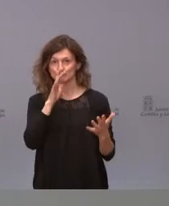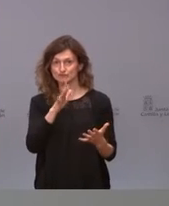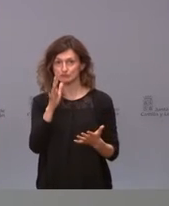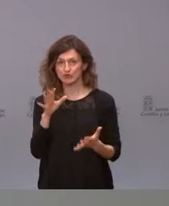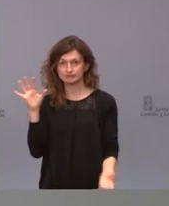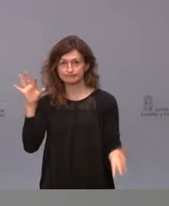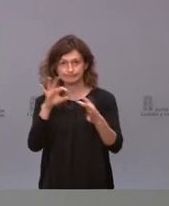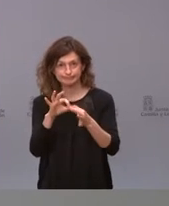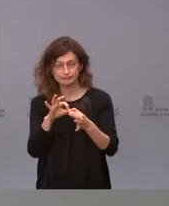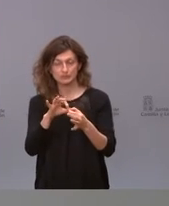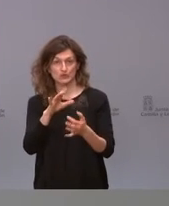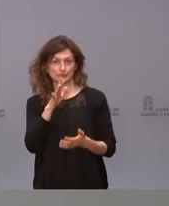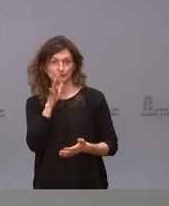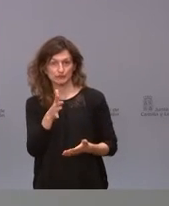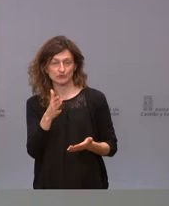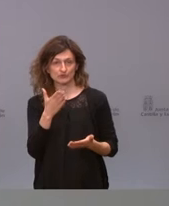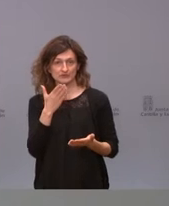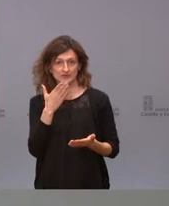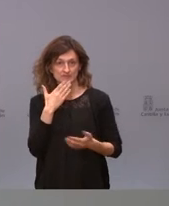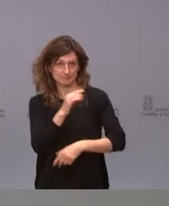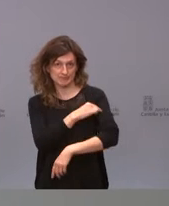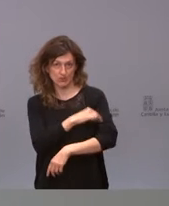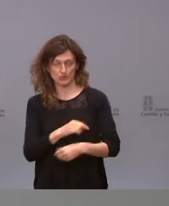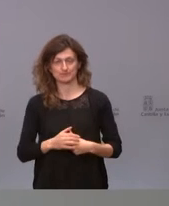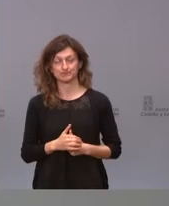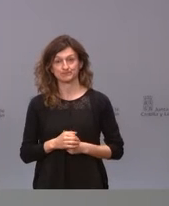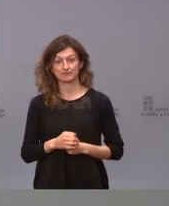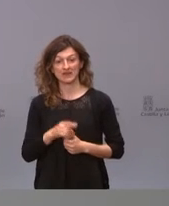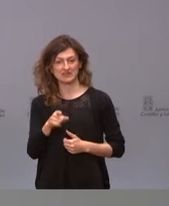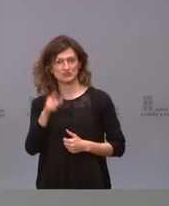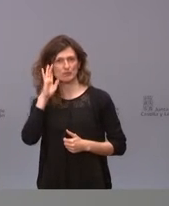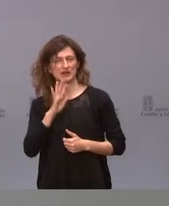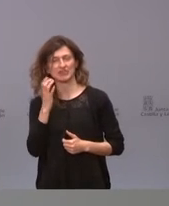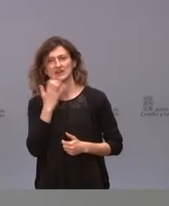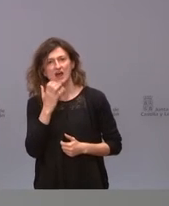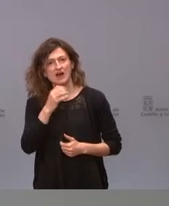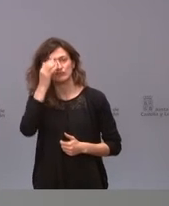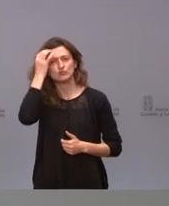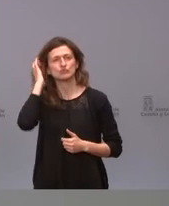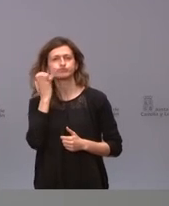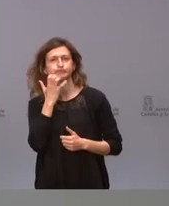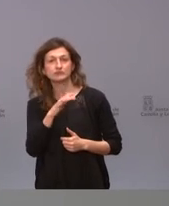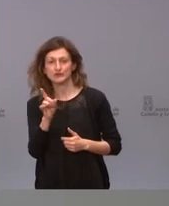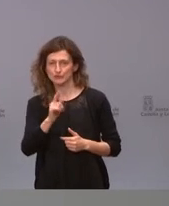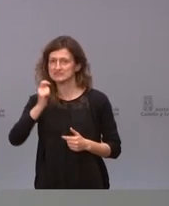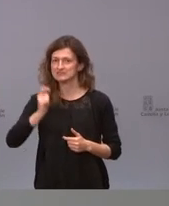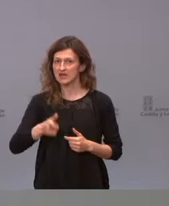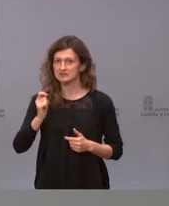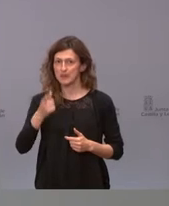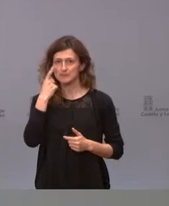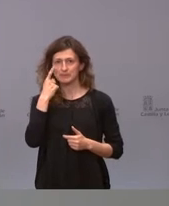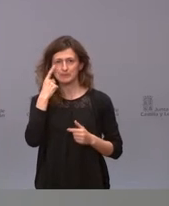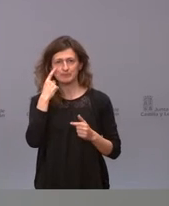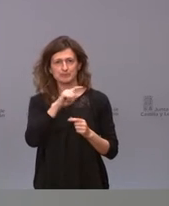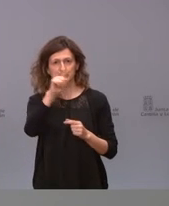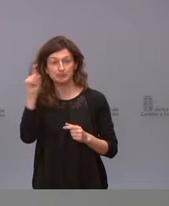vinculándose a esta vacuna. Esto que parece raro y que nos puede parecer extraordinario es muy habitual. Esto